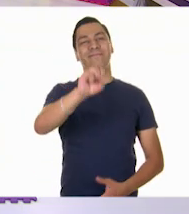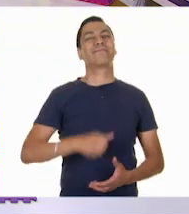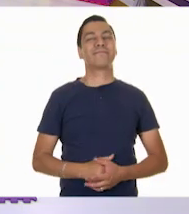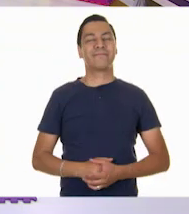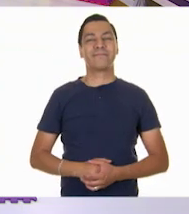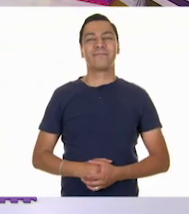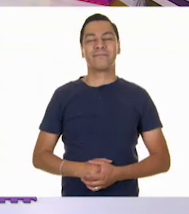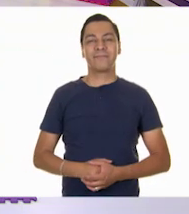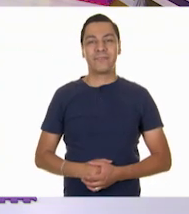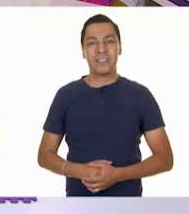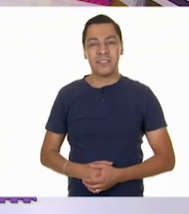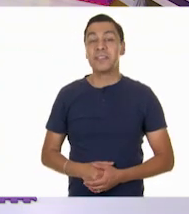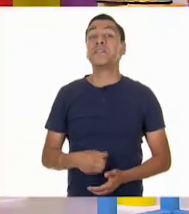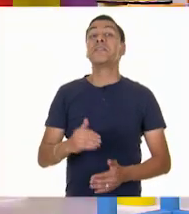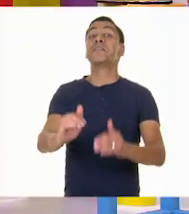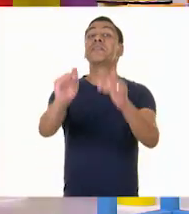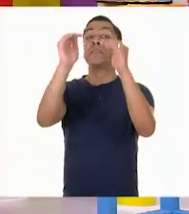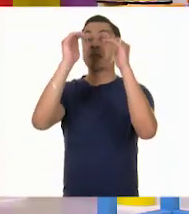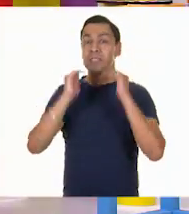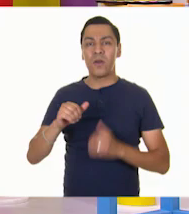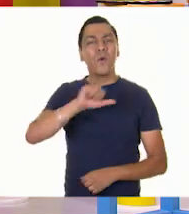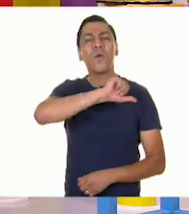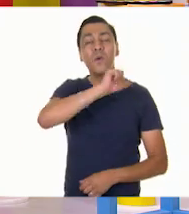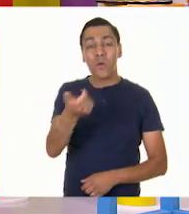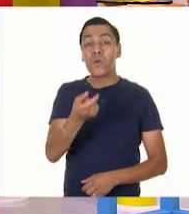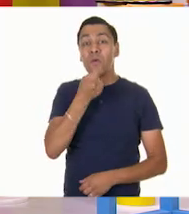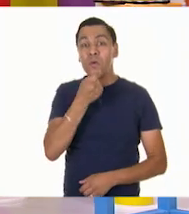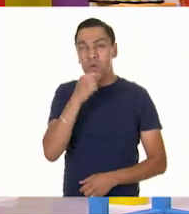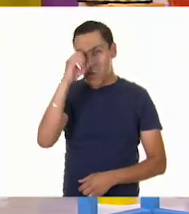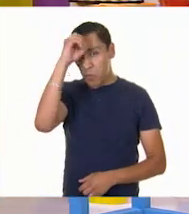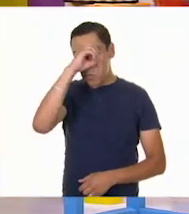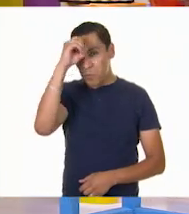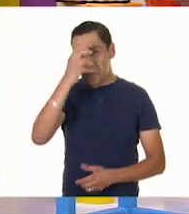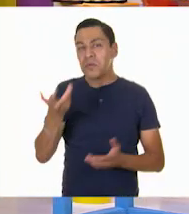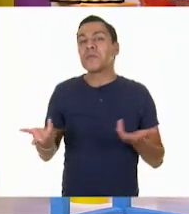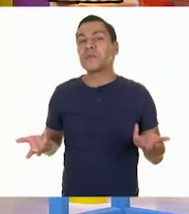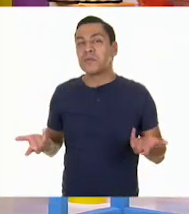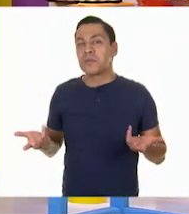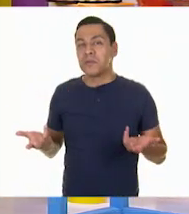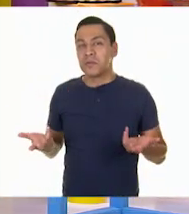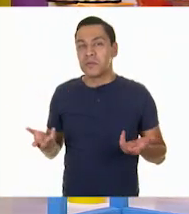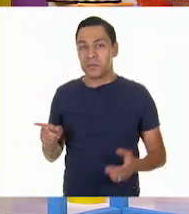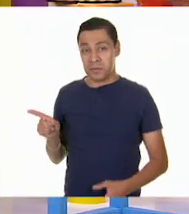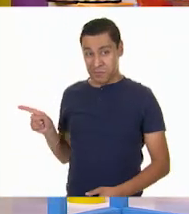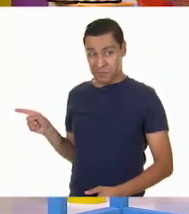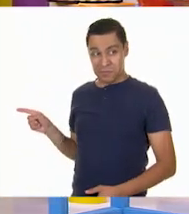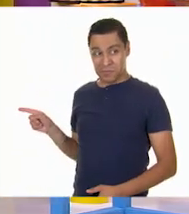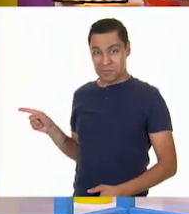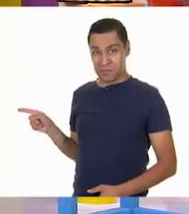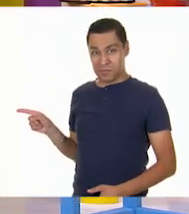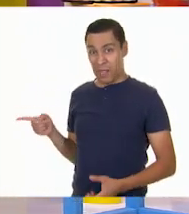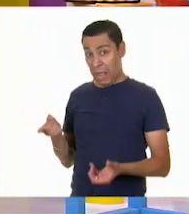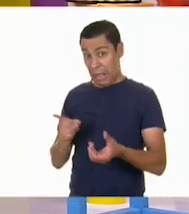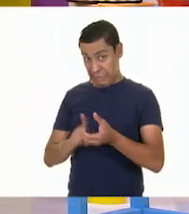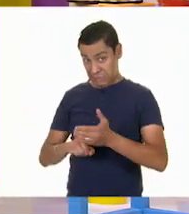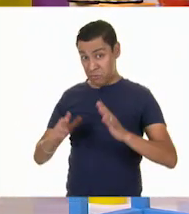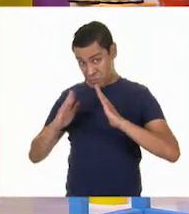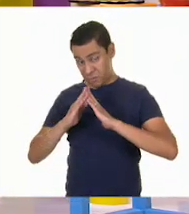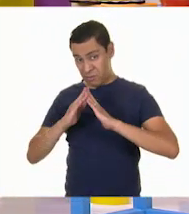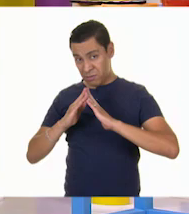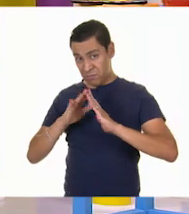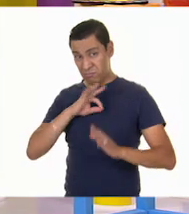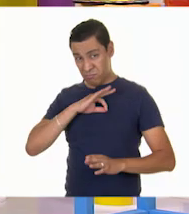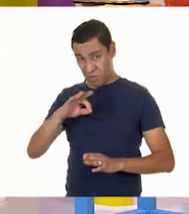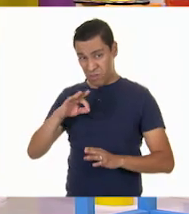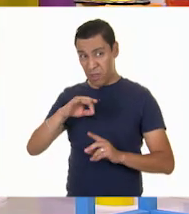Ahora, ¿qué te parece si vamos a ver lo que opinan otras niñas y niños? ¿Tú crees que, por ejemplo, podríamos volar un papalote dentro de una casa?